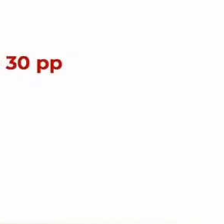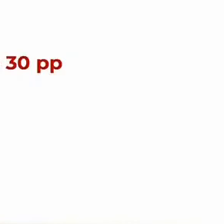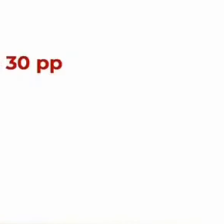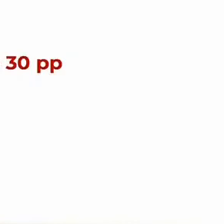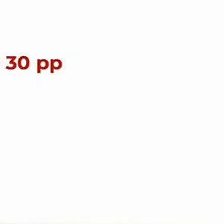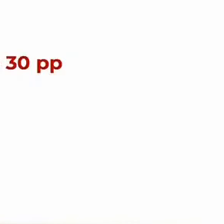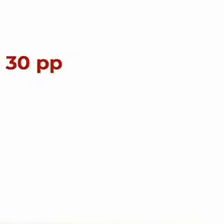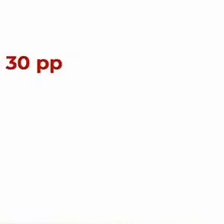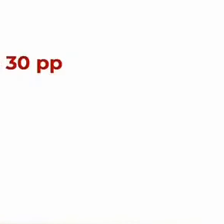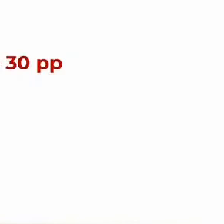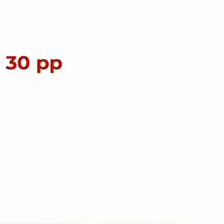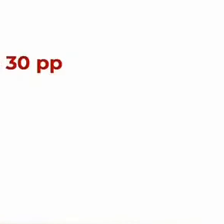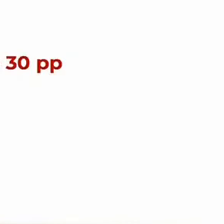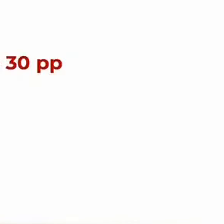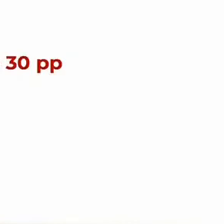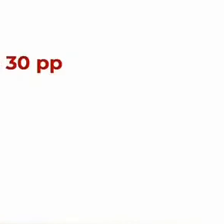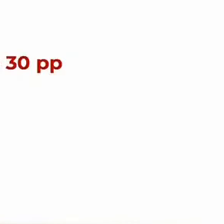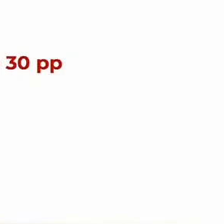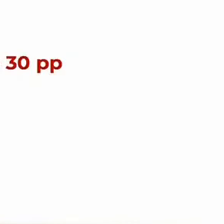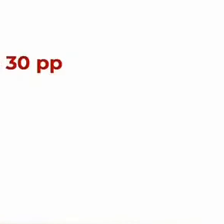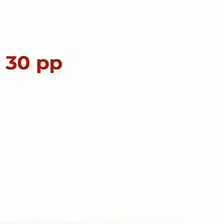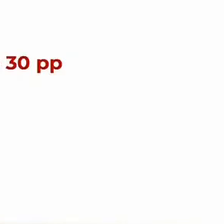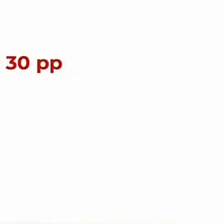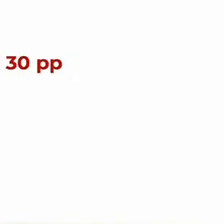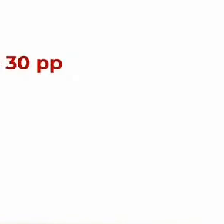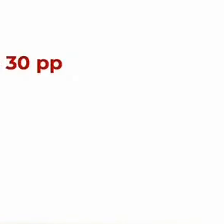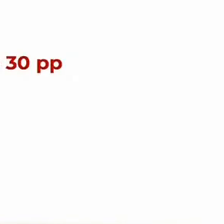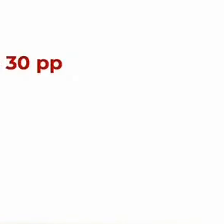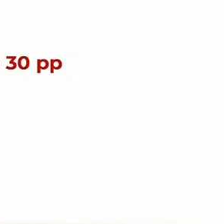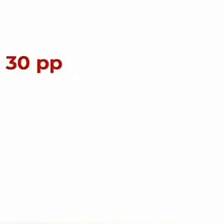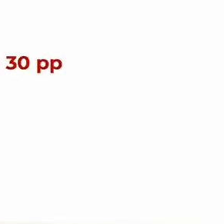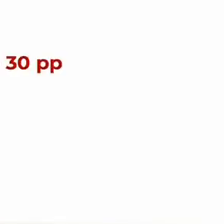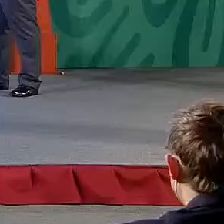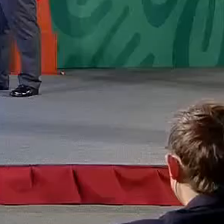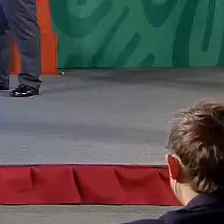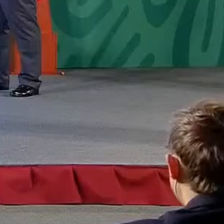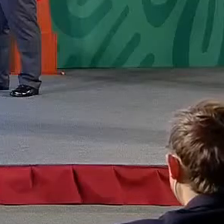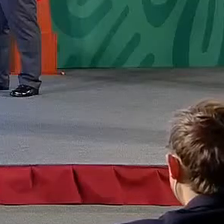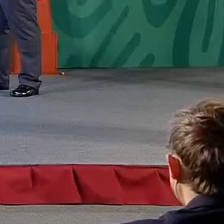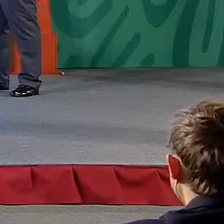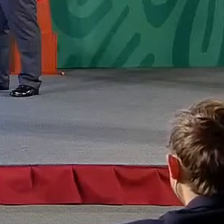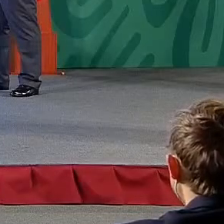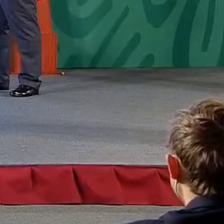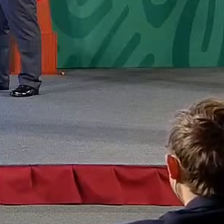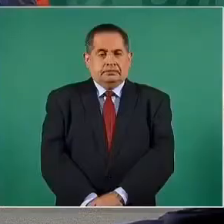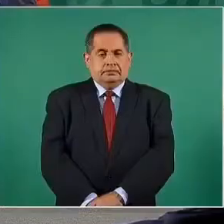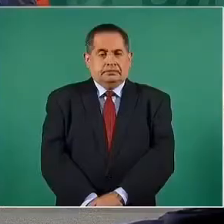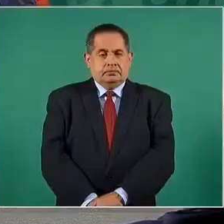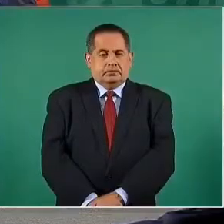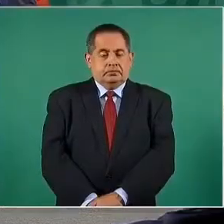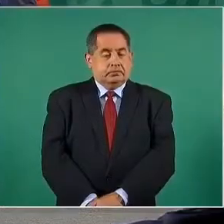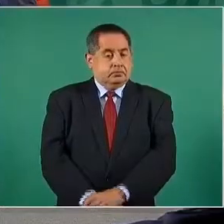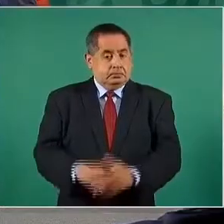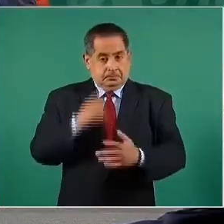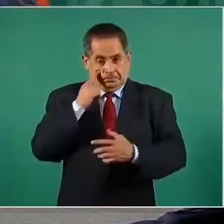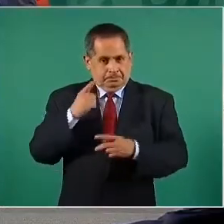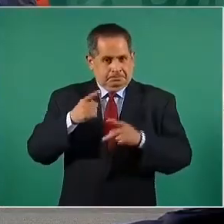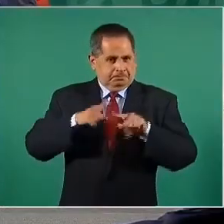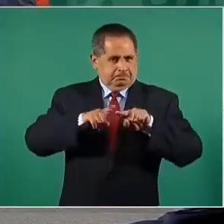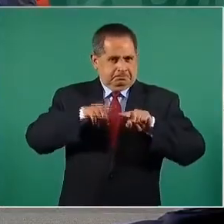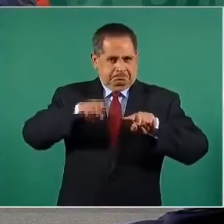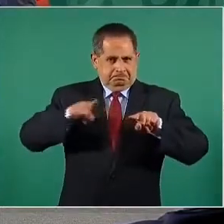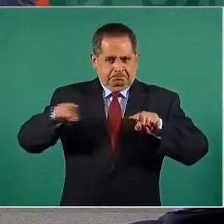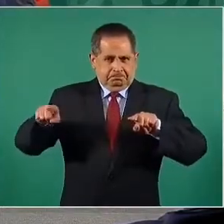tienen COVID, fallecen por complicaciones del COVID en su mayoría. La gráfica